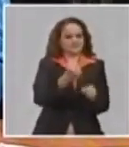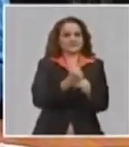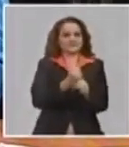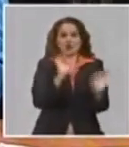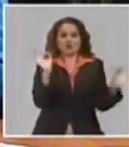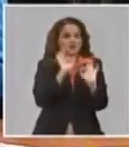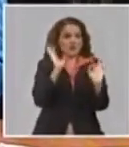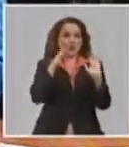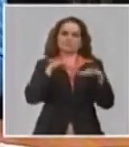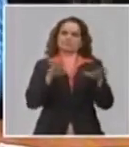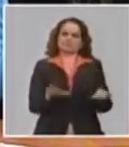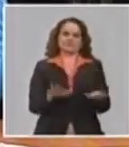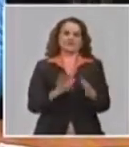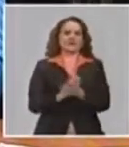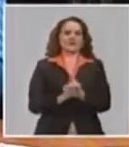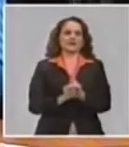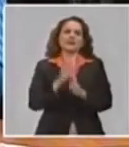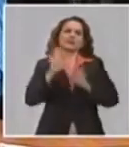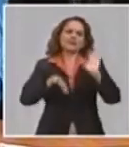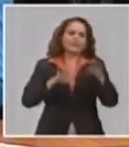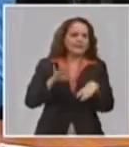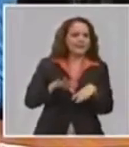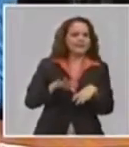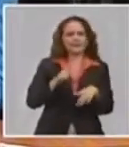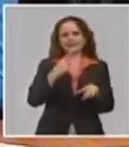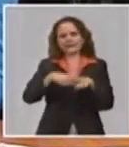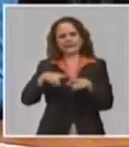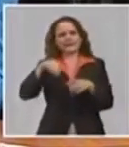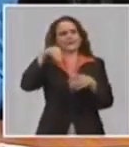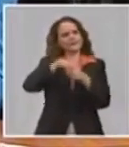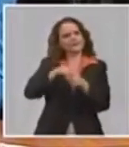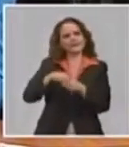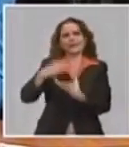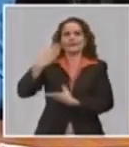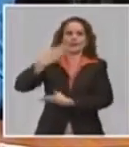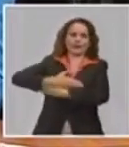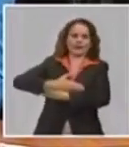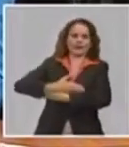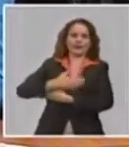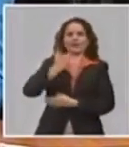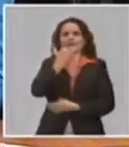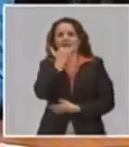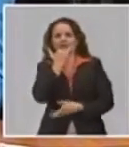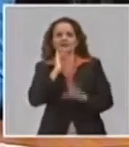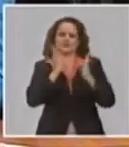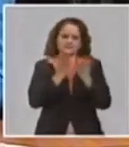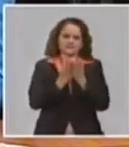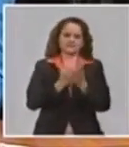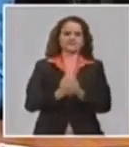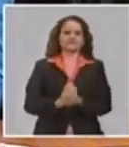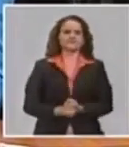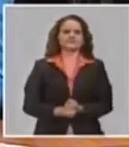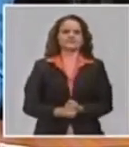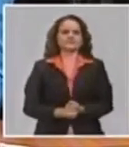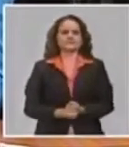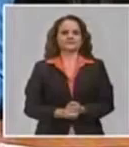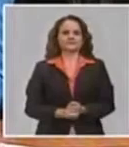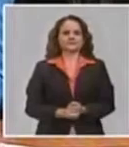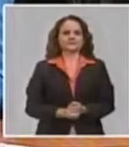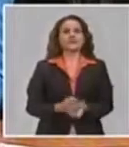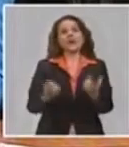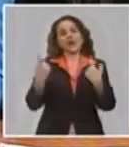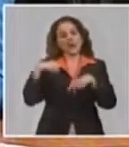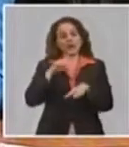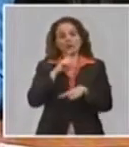bloqueo arreciado como está todavía influye negativamente en esta situación. Y otros que tienen interrupciones